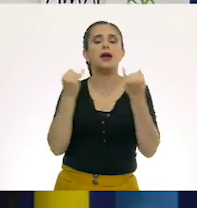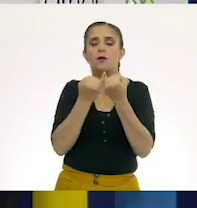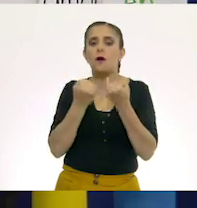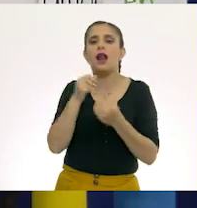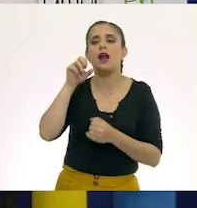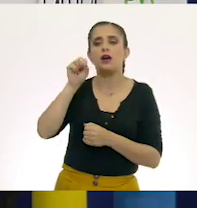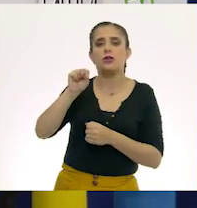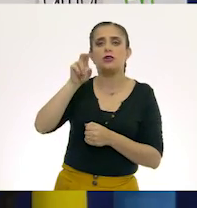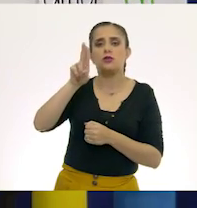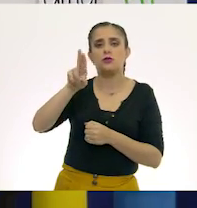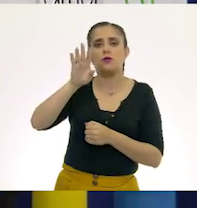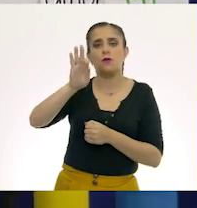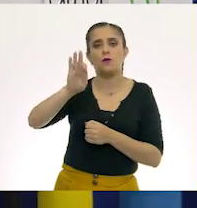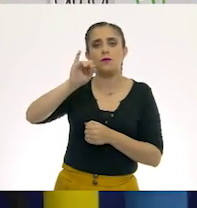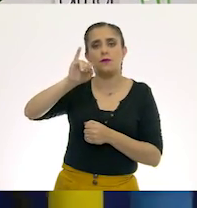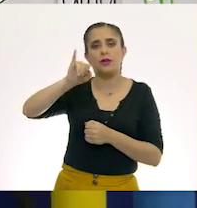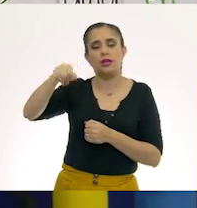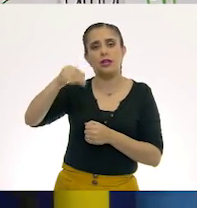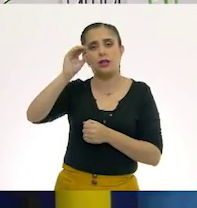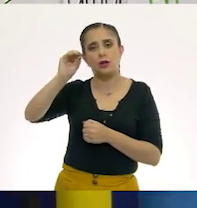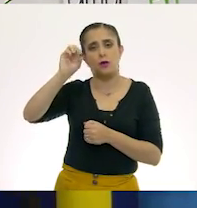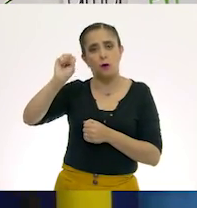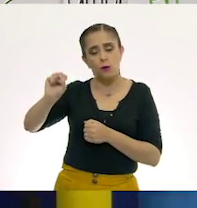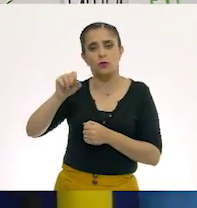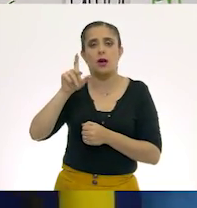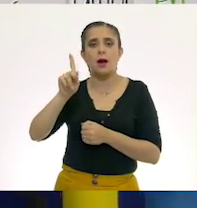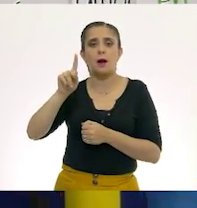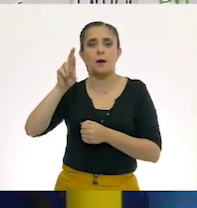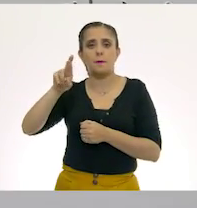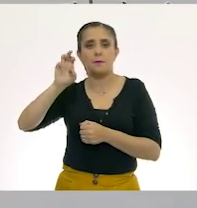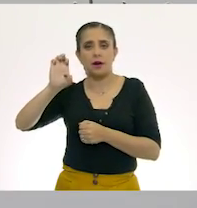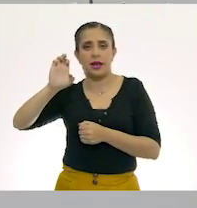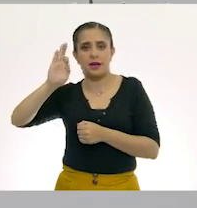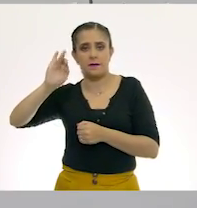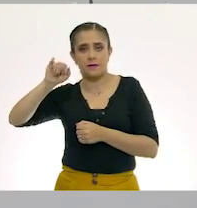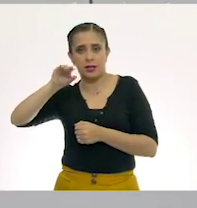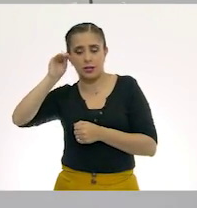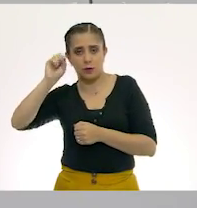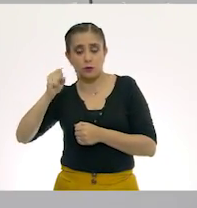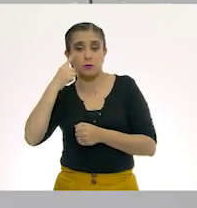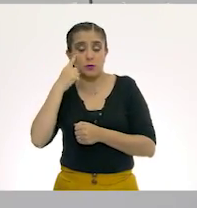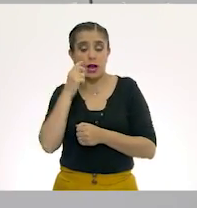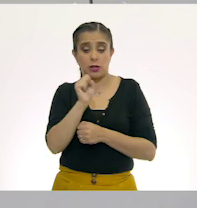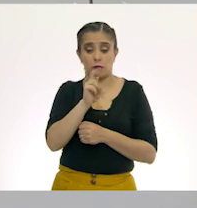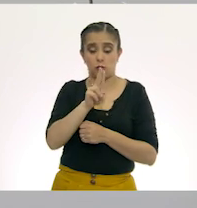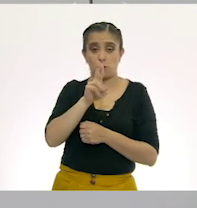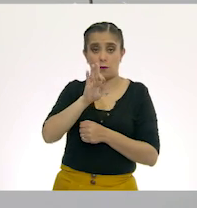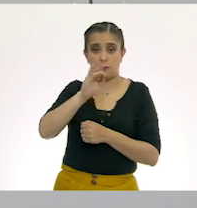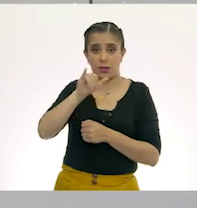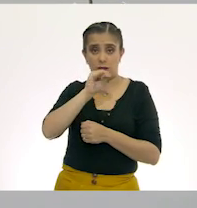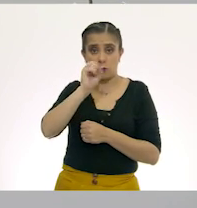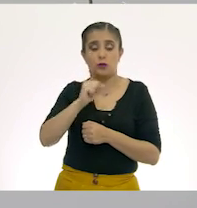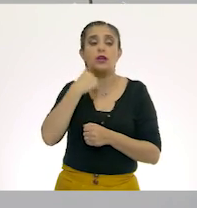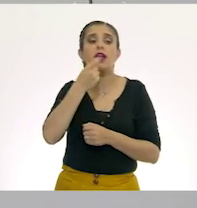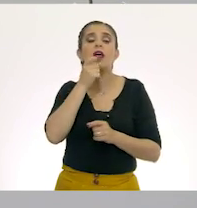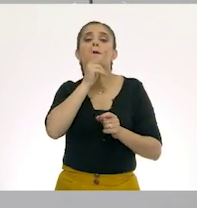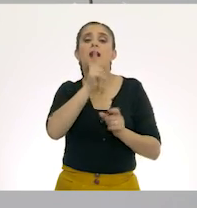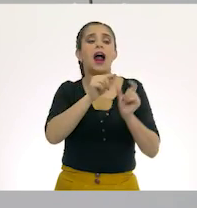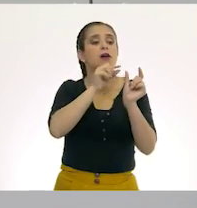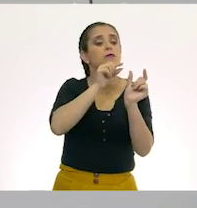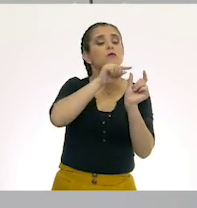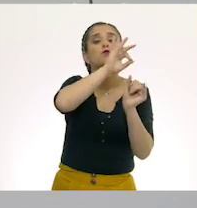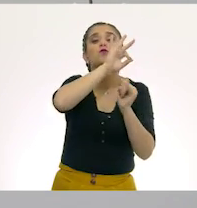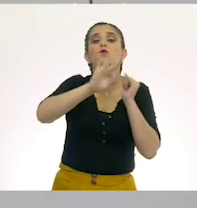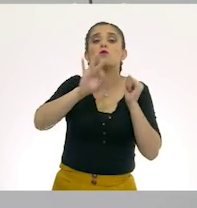y prefijos. Estos son sufijos porque están al final. ¿Qué te parece esas palabras de prefijo y